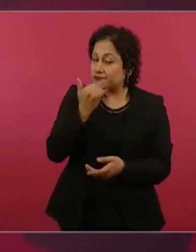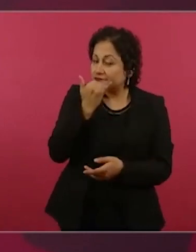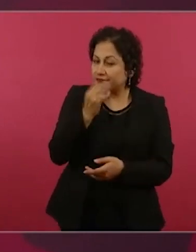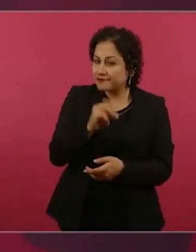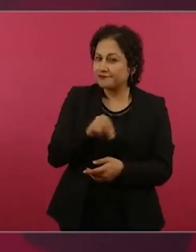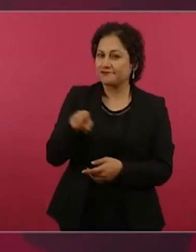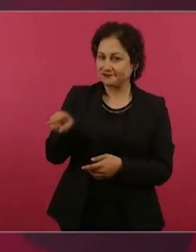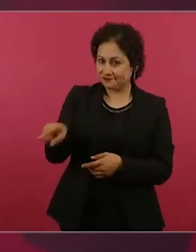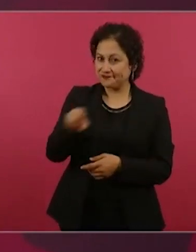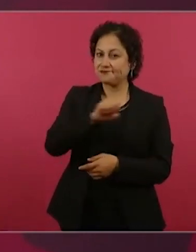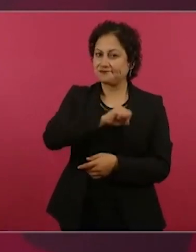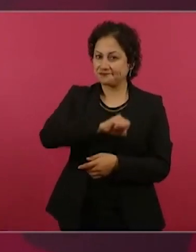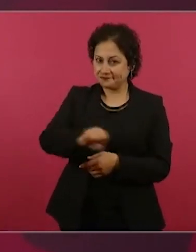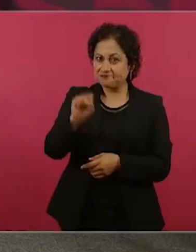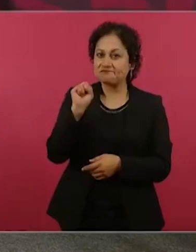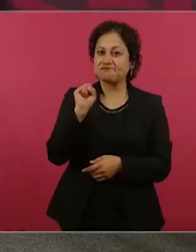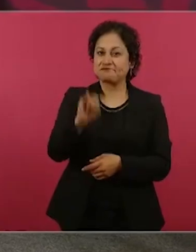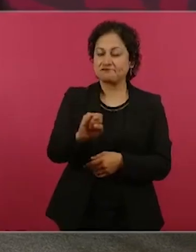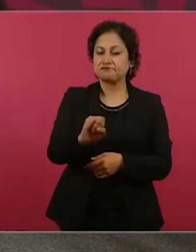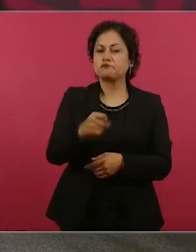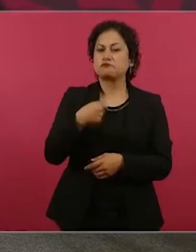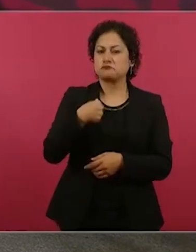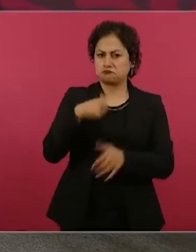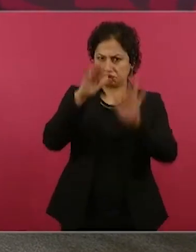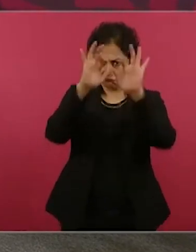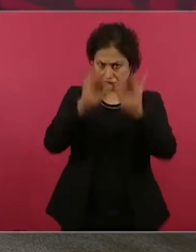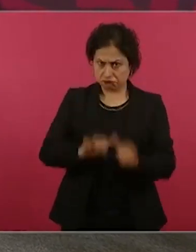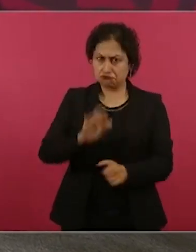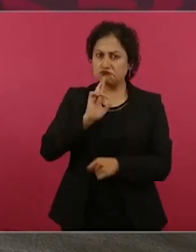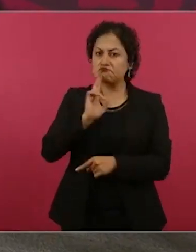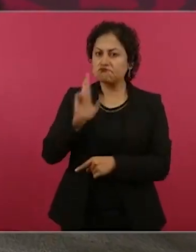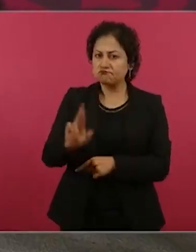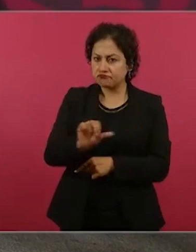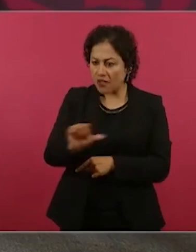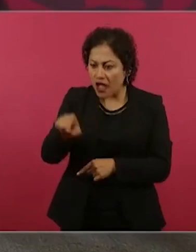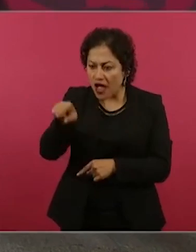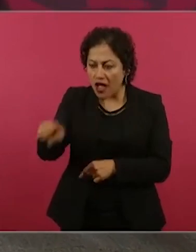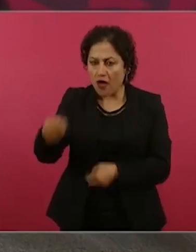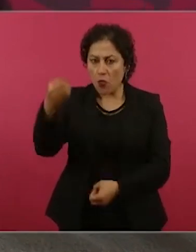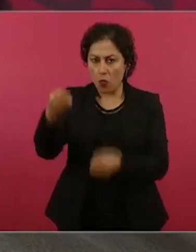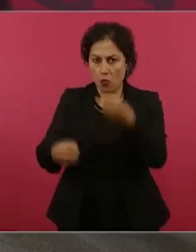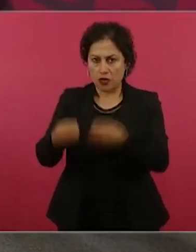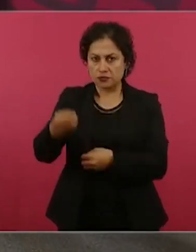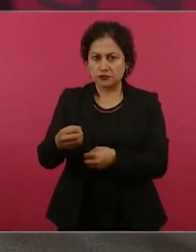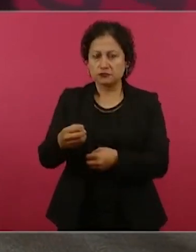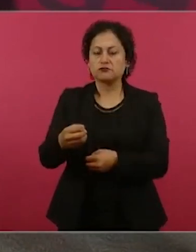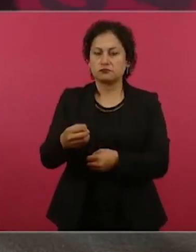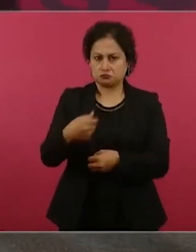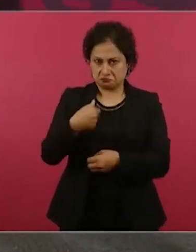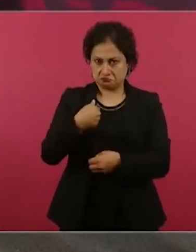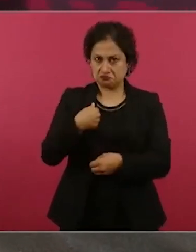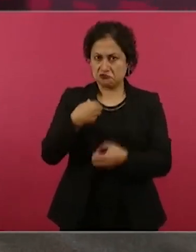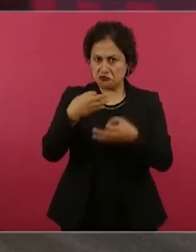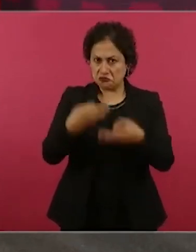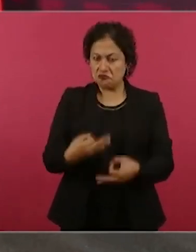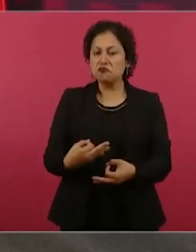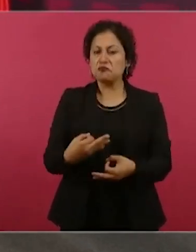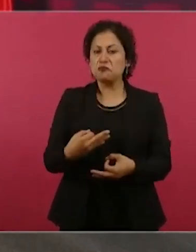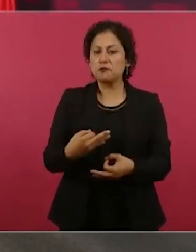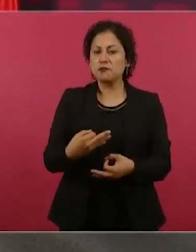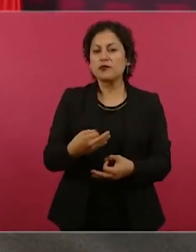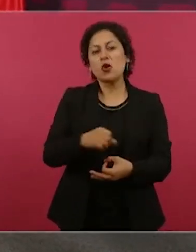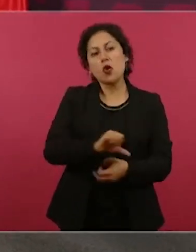y le voy a enviar también formalmente un escrito al Consejo de la